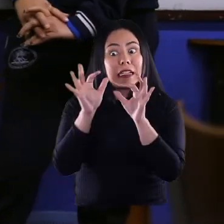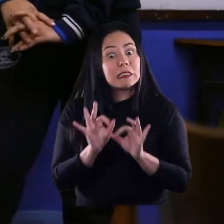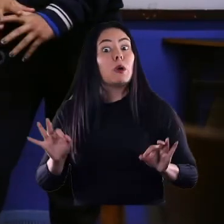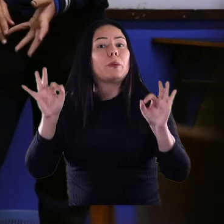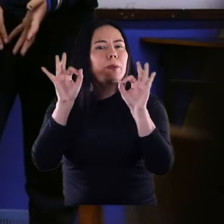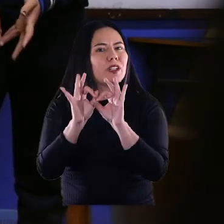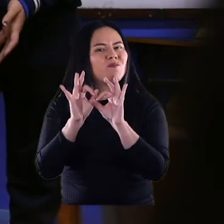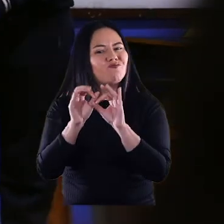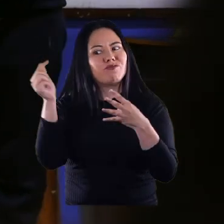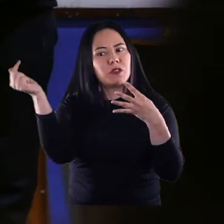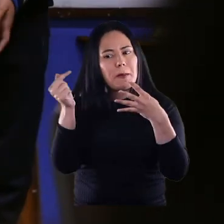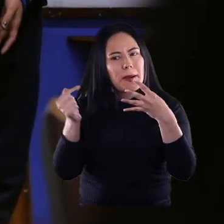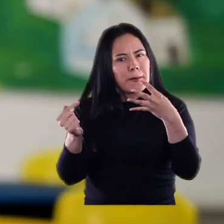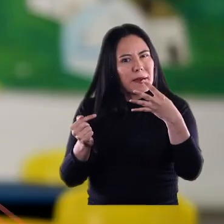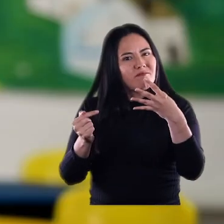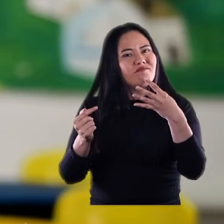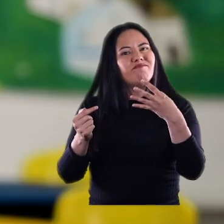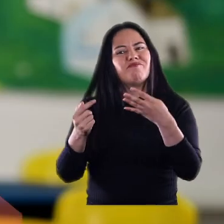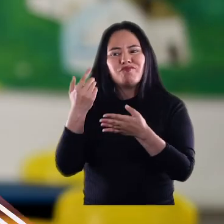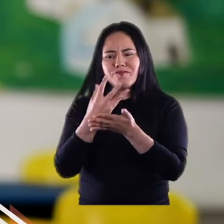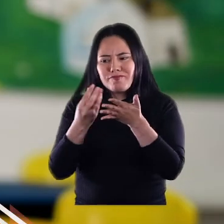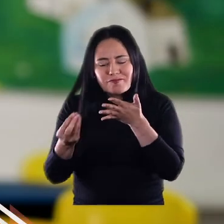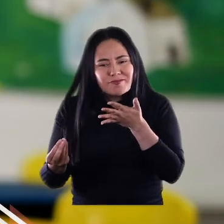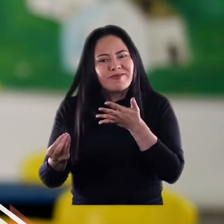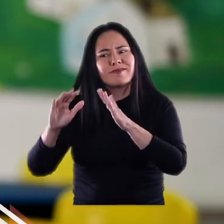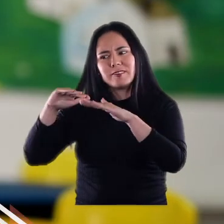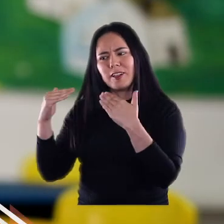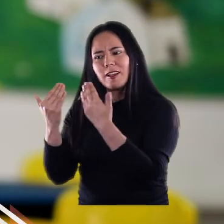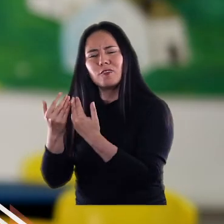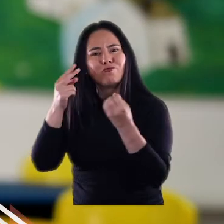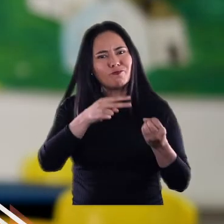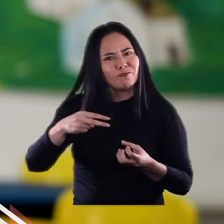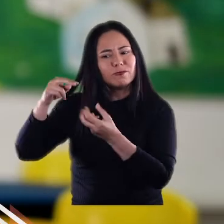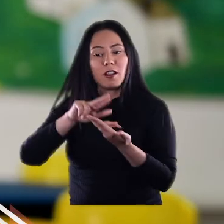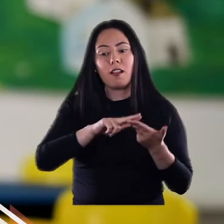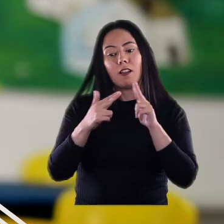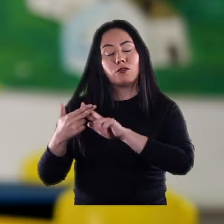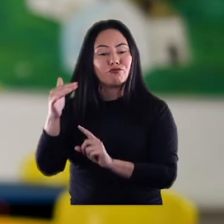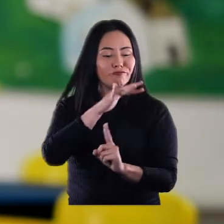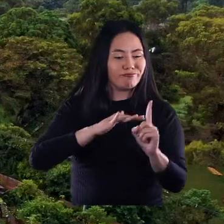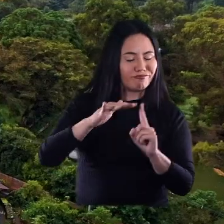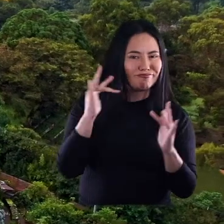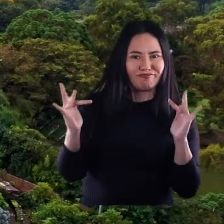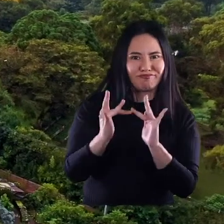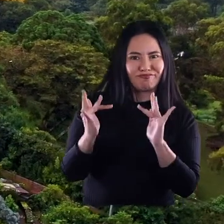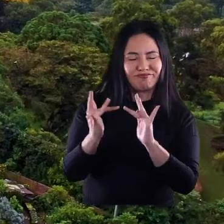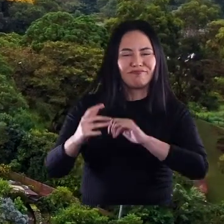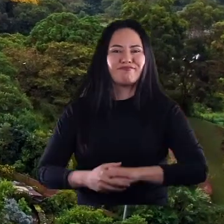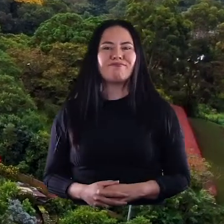Es importante tener en cuenta que las especialidades de las instituciones educativas tienen que tener relación con el entorno.